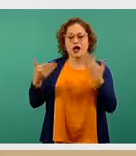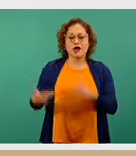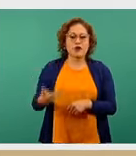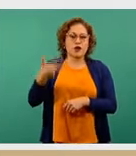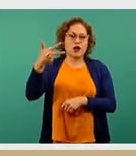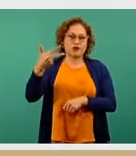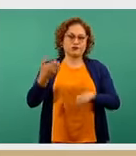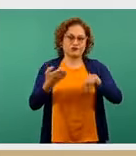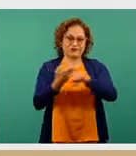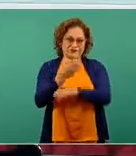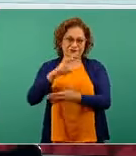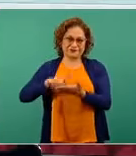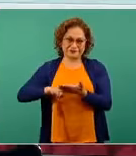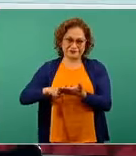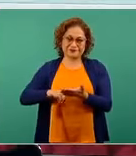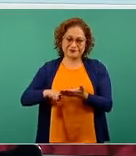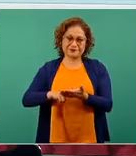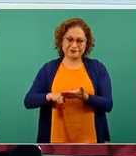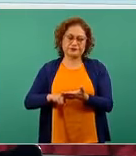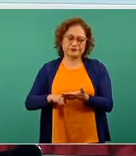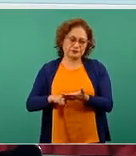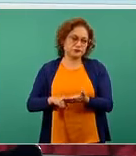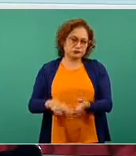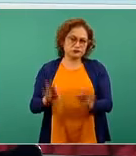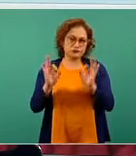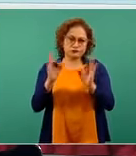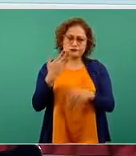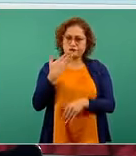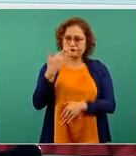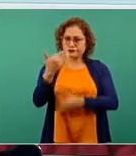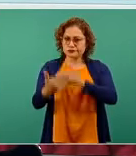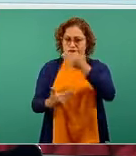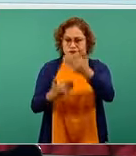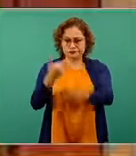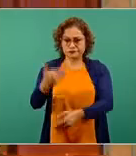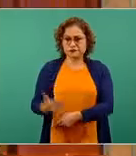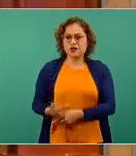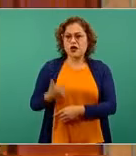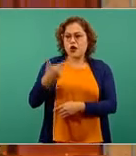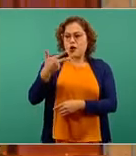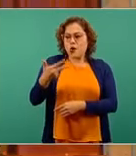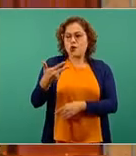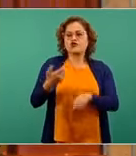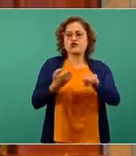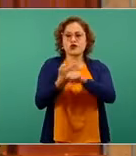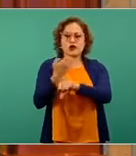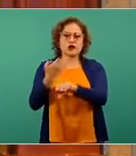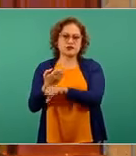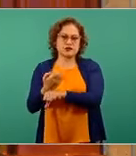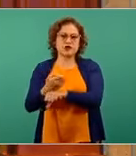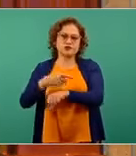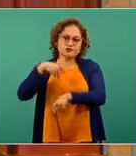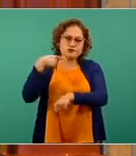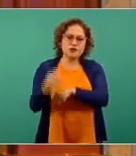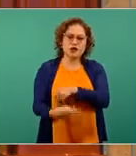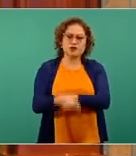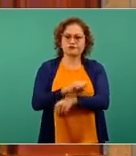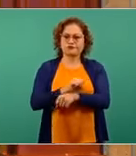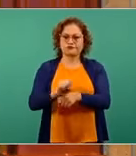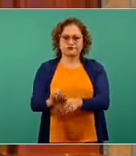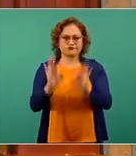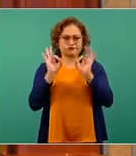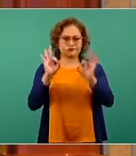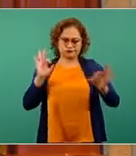ocho entidades. De todas maneras, son más las entidades que obviamente han alcanzado el nivel más bajo, lo que también es